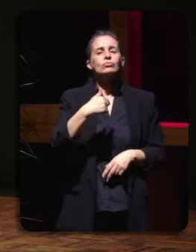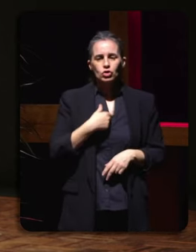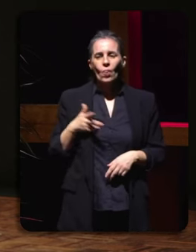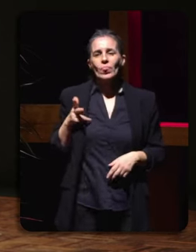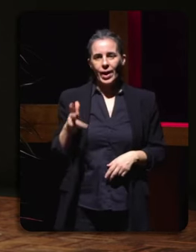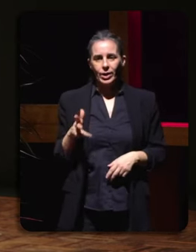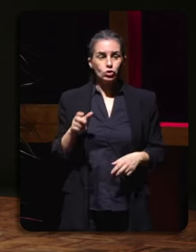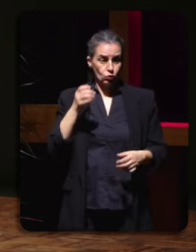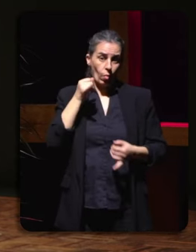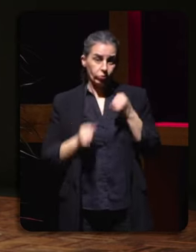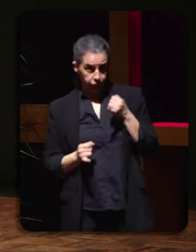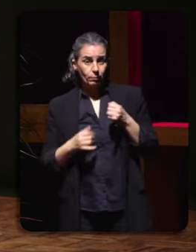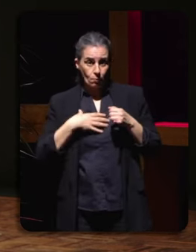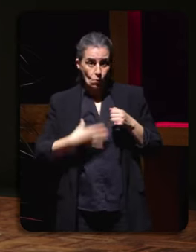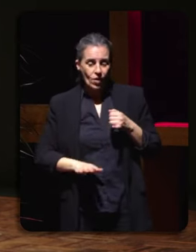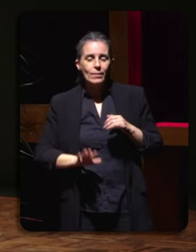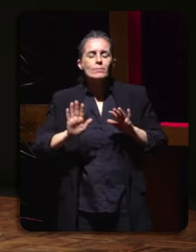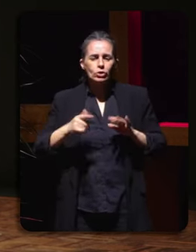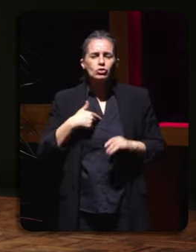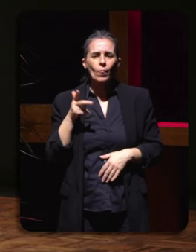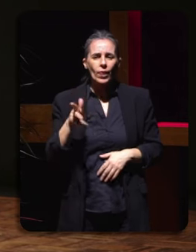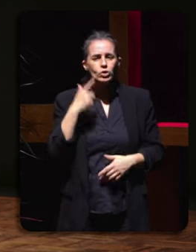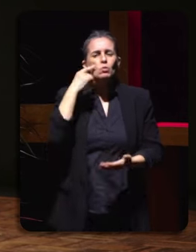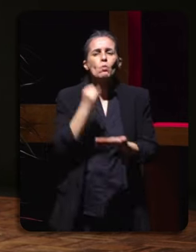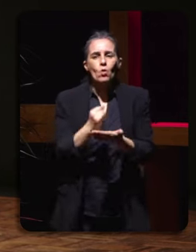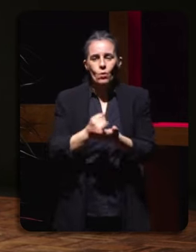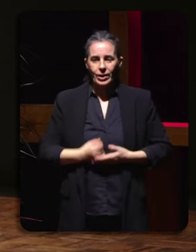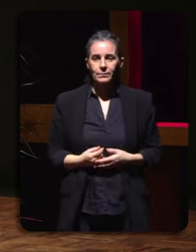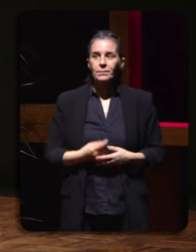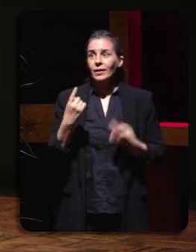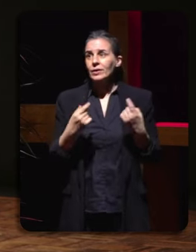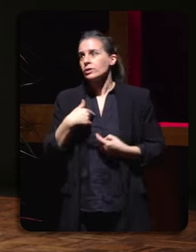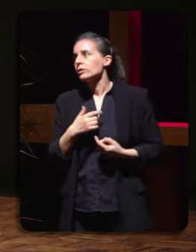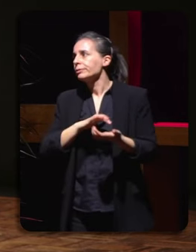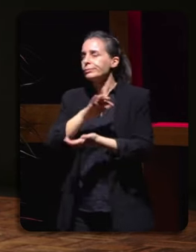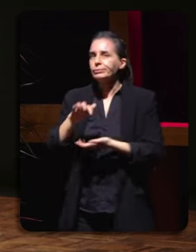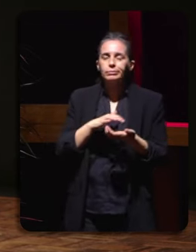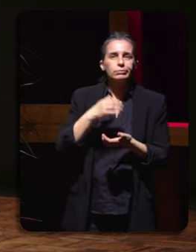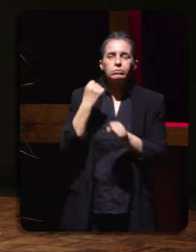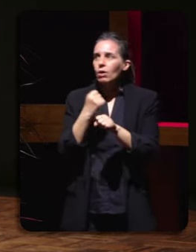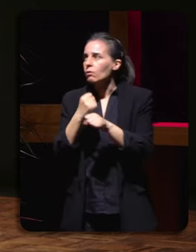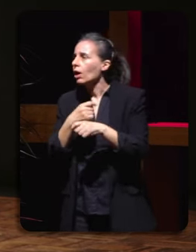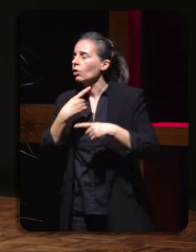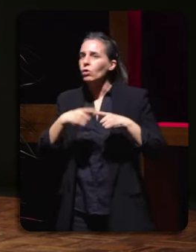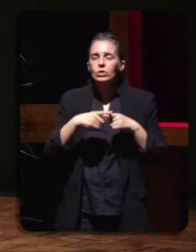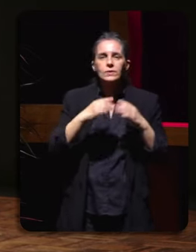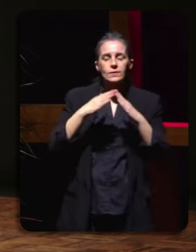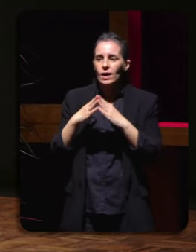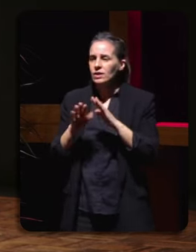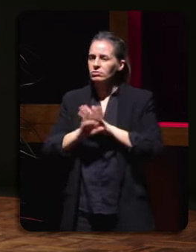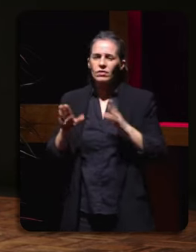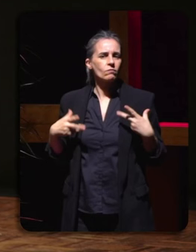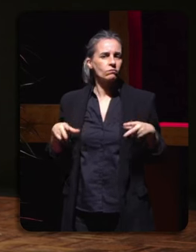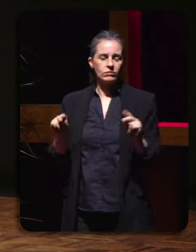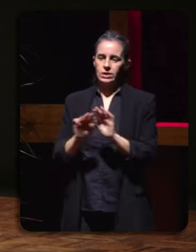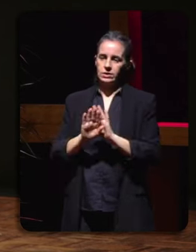dereito a equivocarnos esa cousa de bueno que estou moi liada teño moito que facer teño a casa eso ten que acabarse